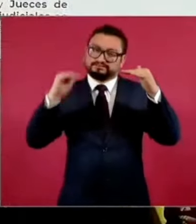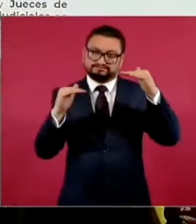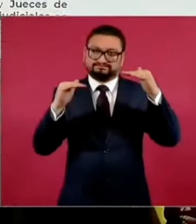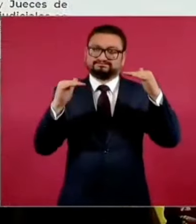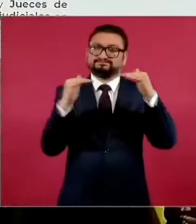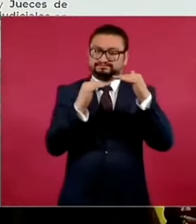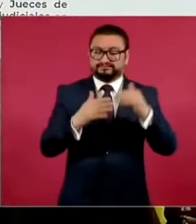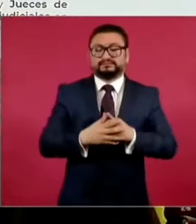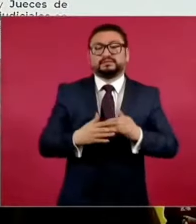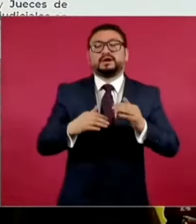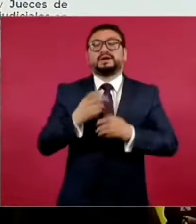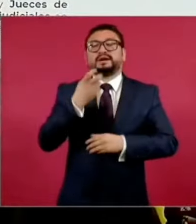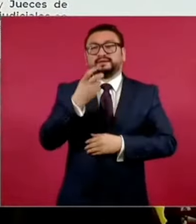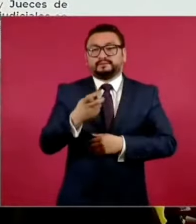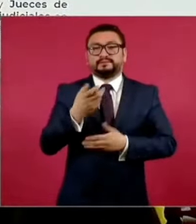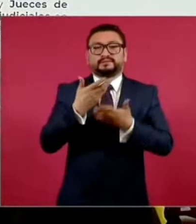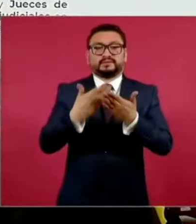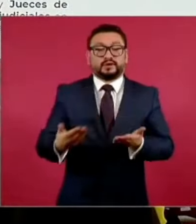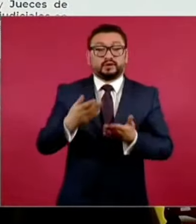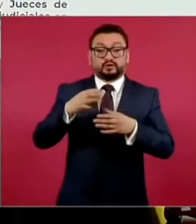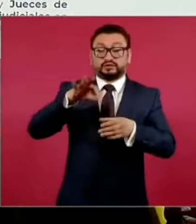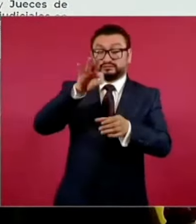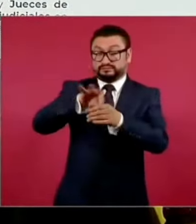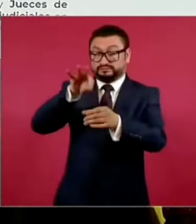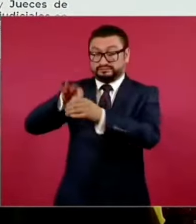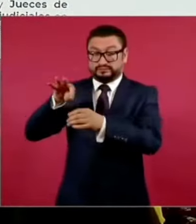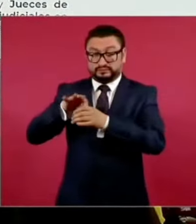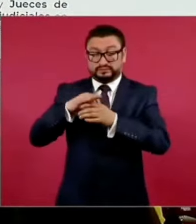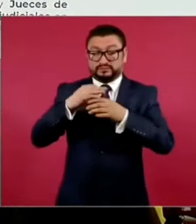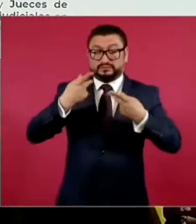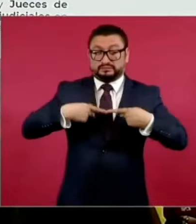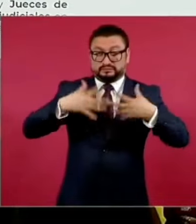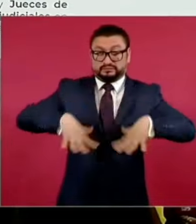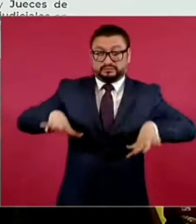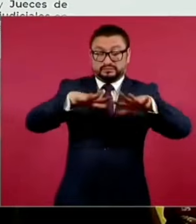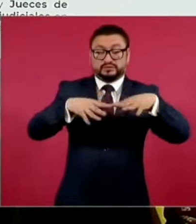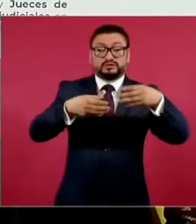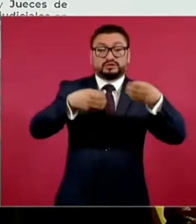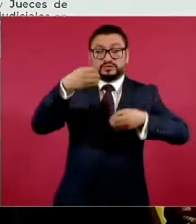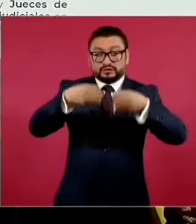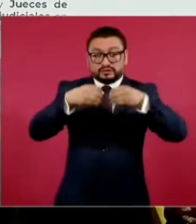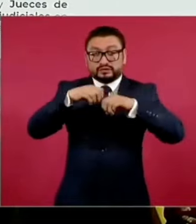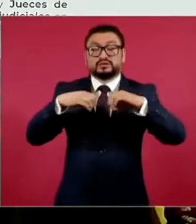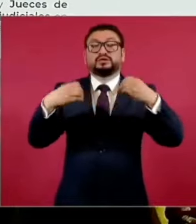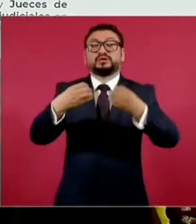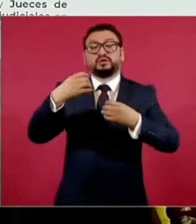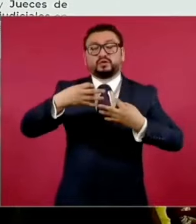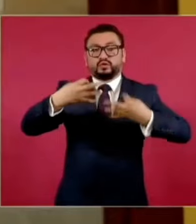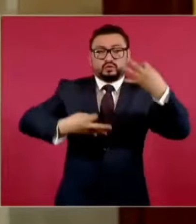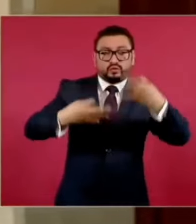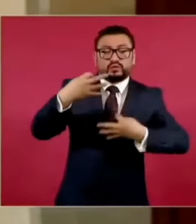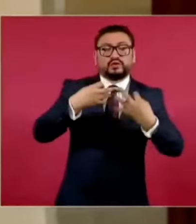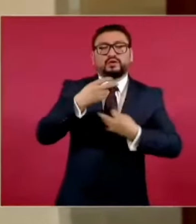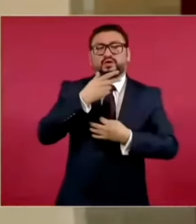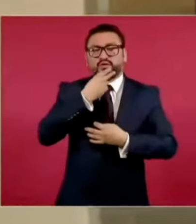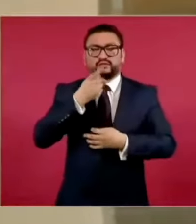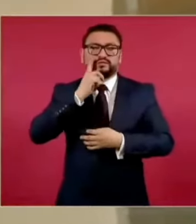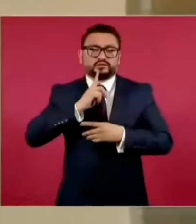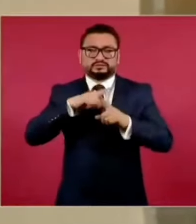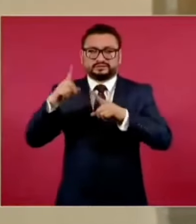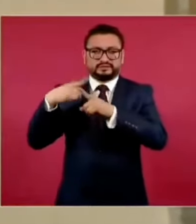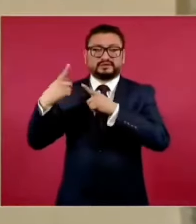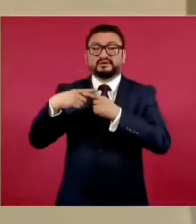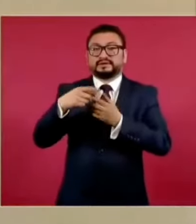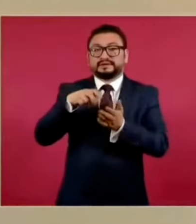Respecto a la elección por voto popular, tanto de ministros, de magistrados como jueces, una cosa que establece